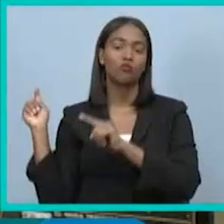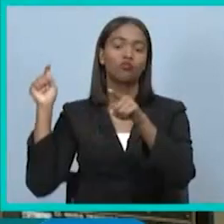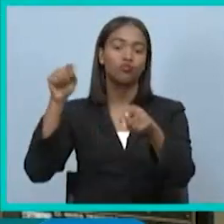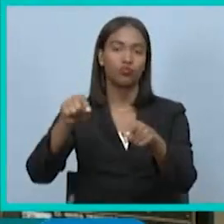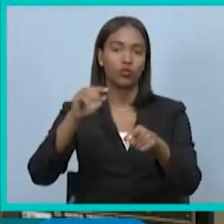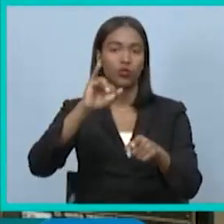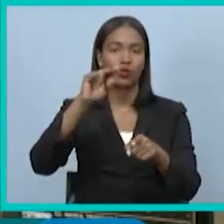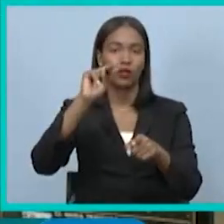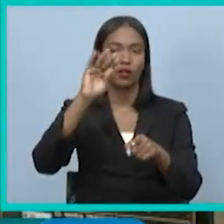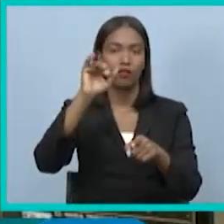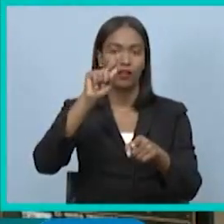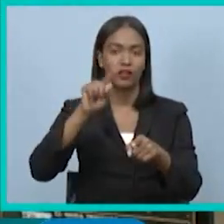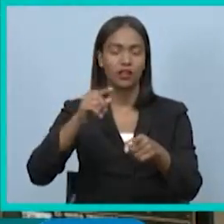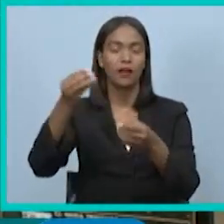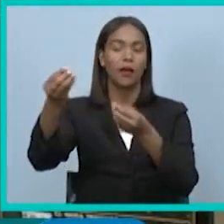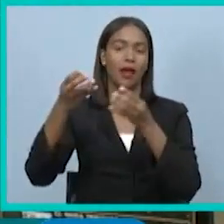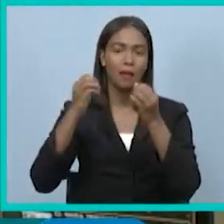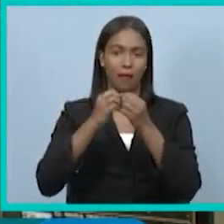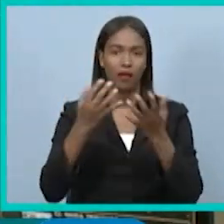Naváez, que nos tiene más información.